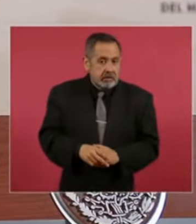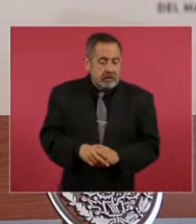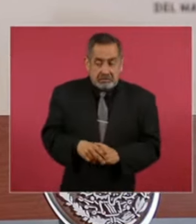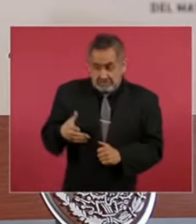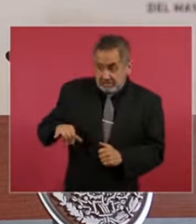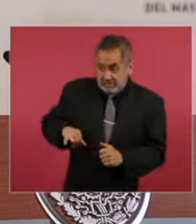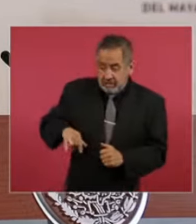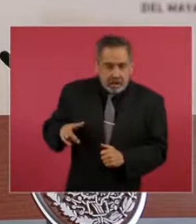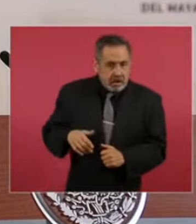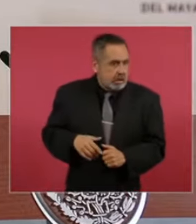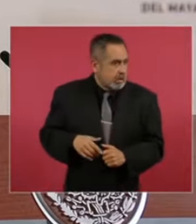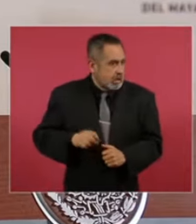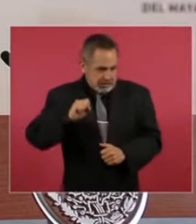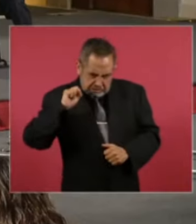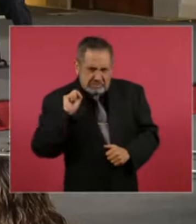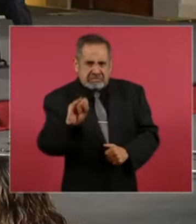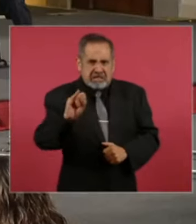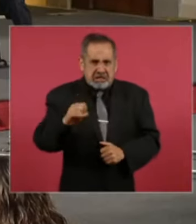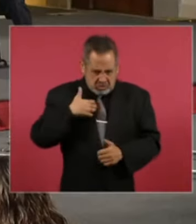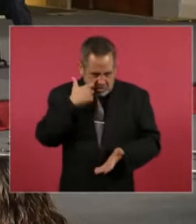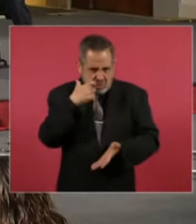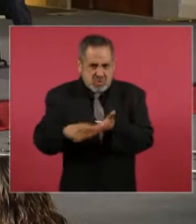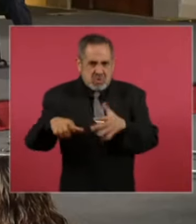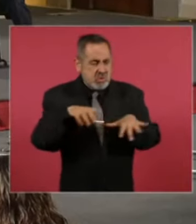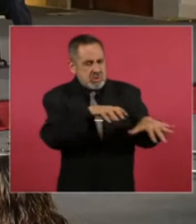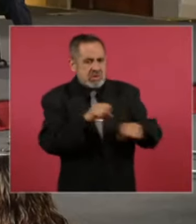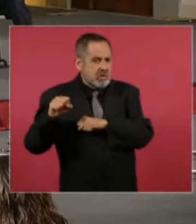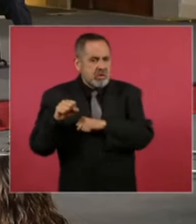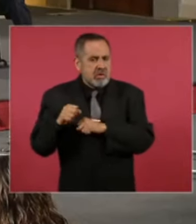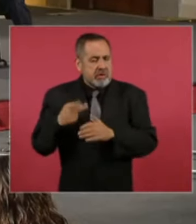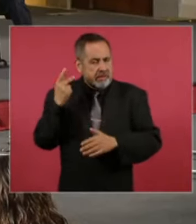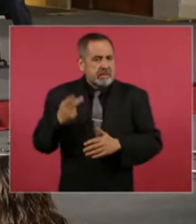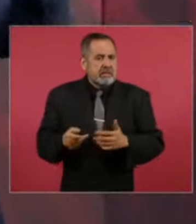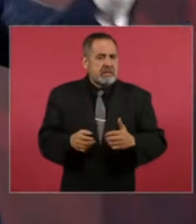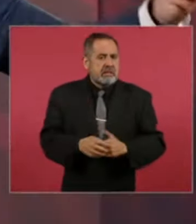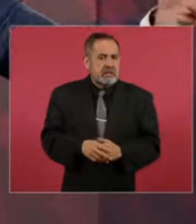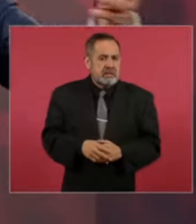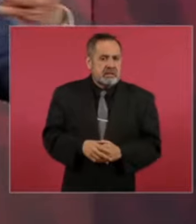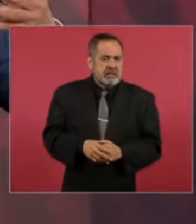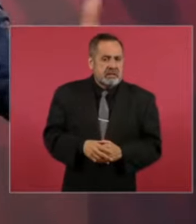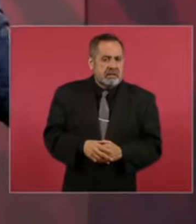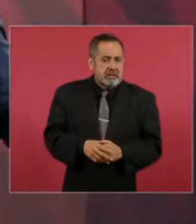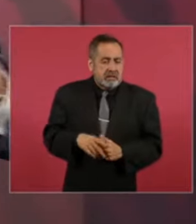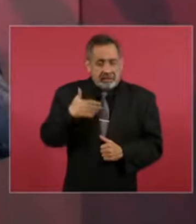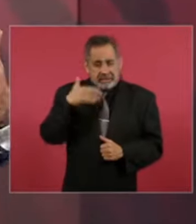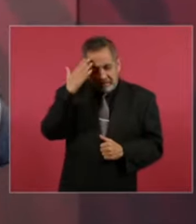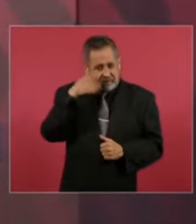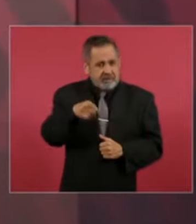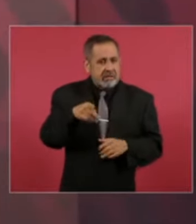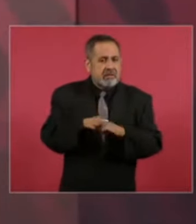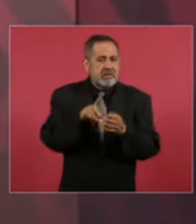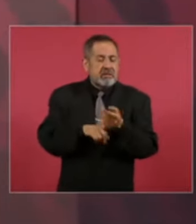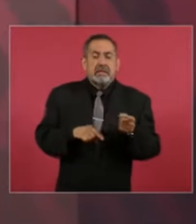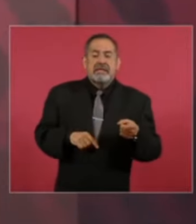El presidente López Obrador vuelve a tocar el tema de la electricidad. Hay que